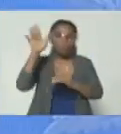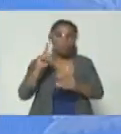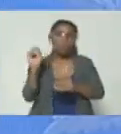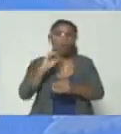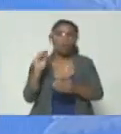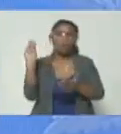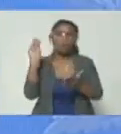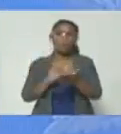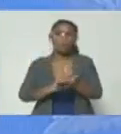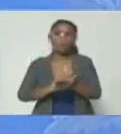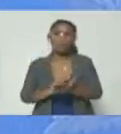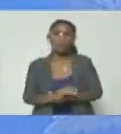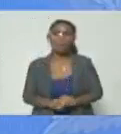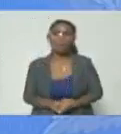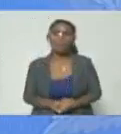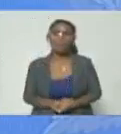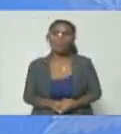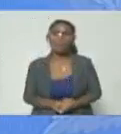montaron